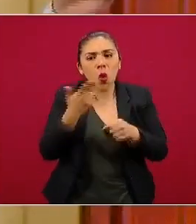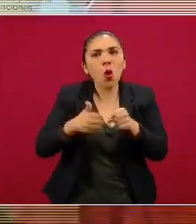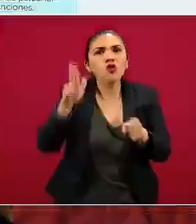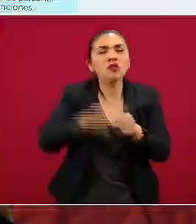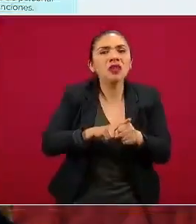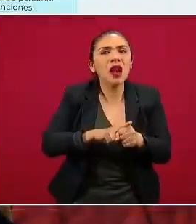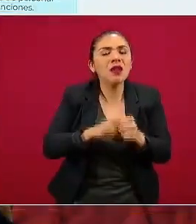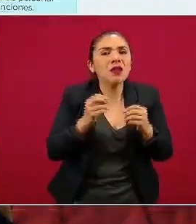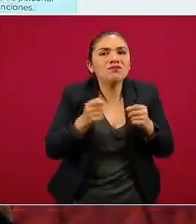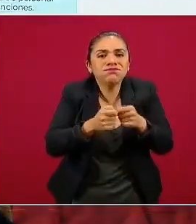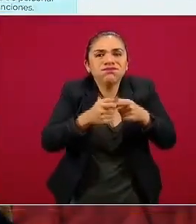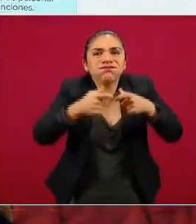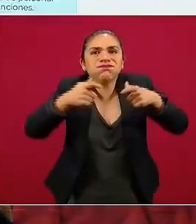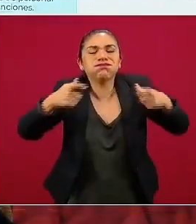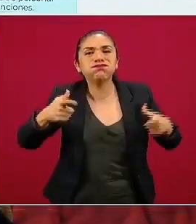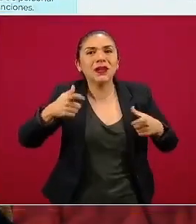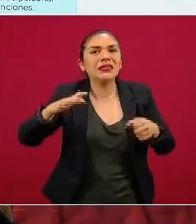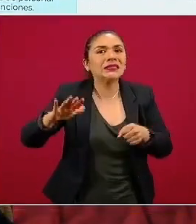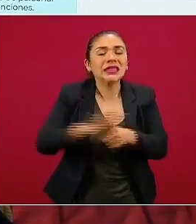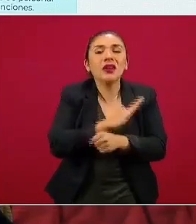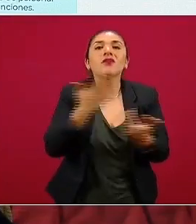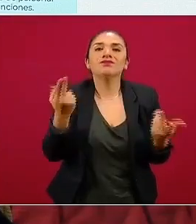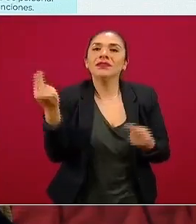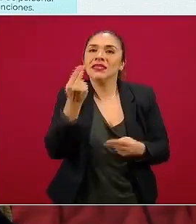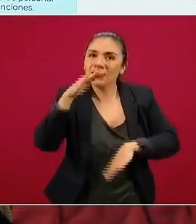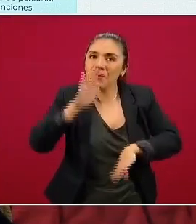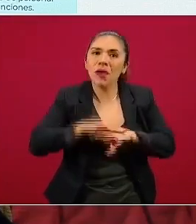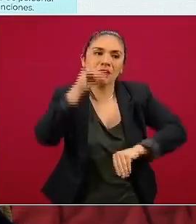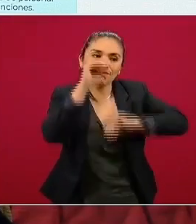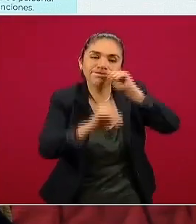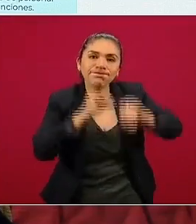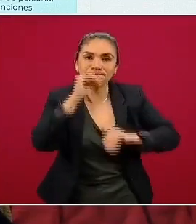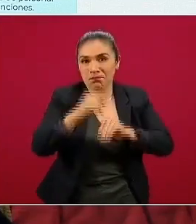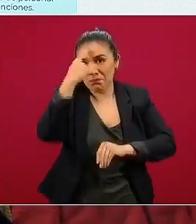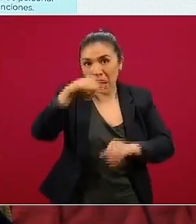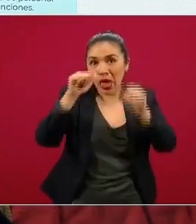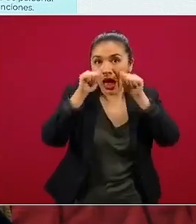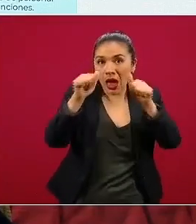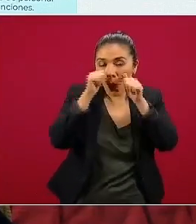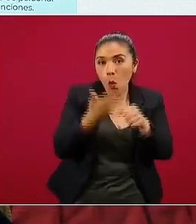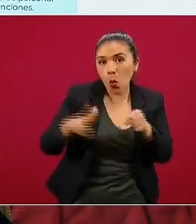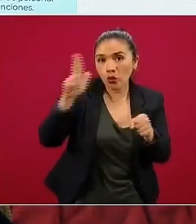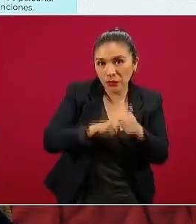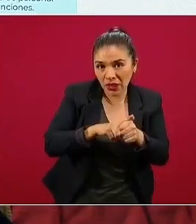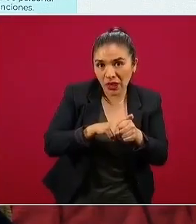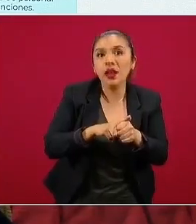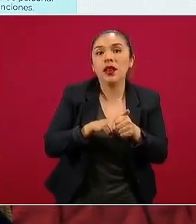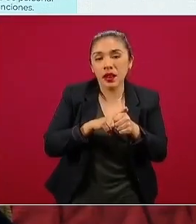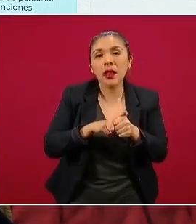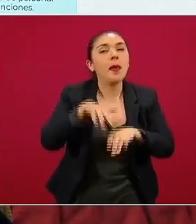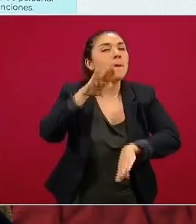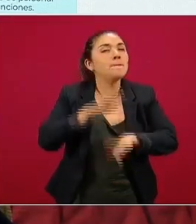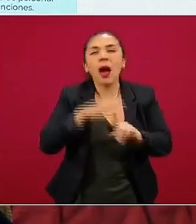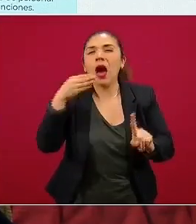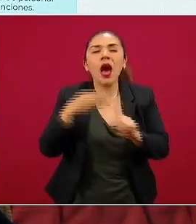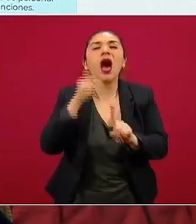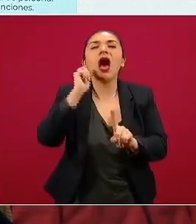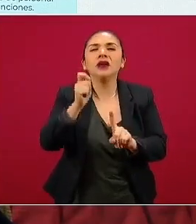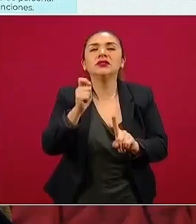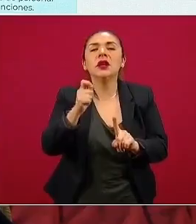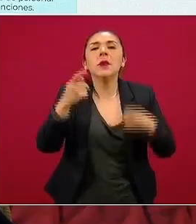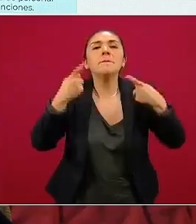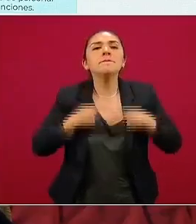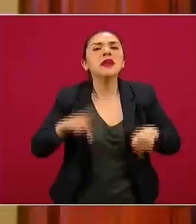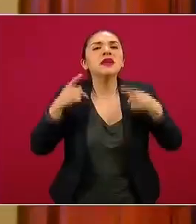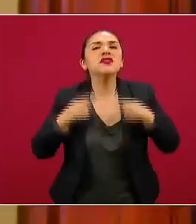hospitalaria, por lo tanto, mejorar e incrementar su capacidad de hospitalización, sobre todo en el componente de